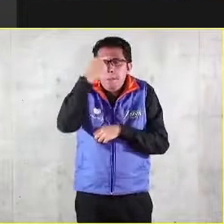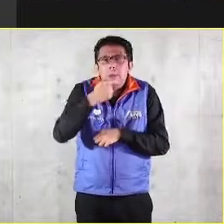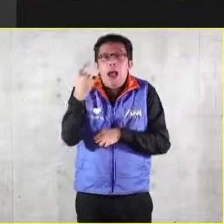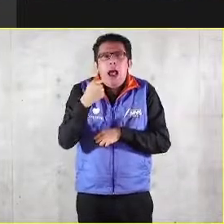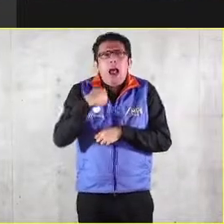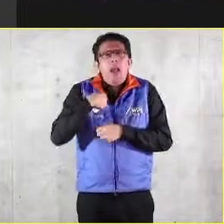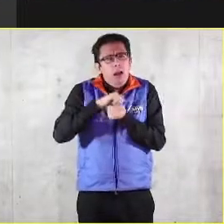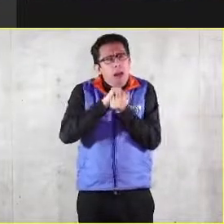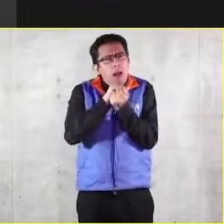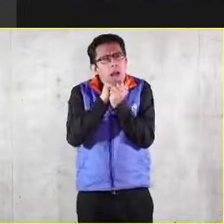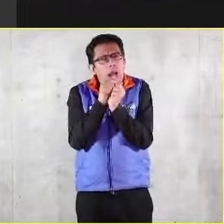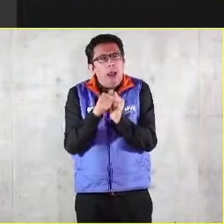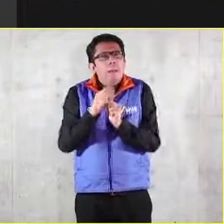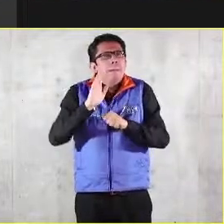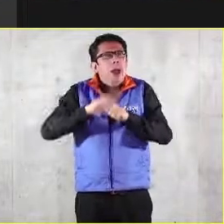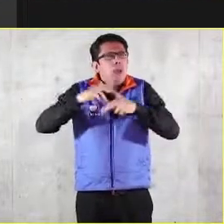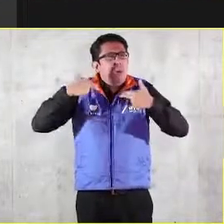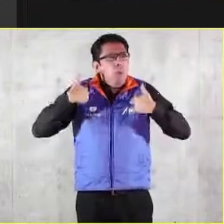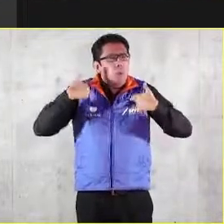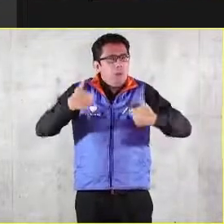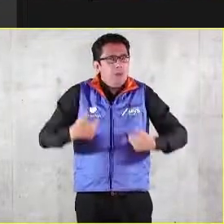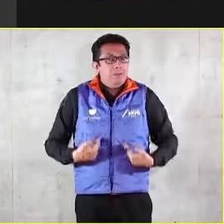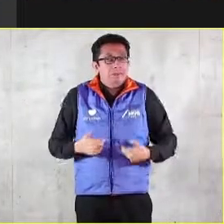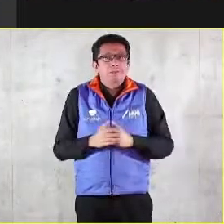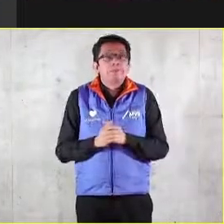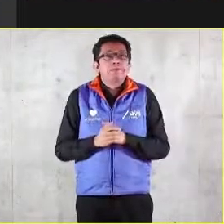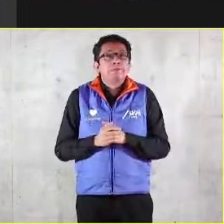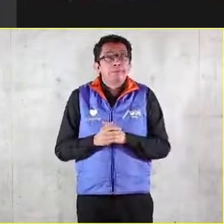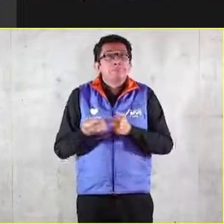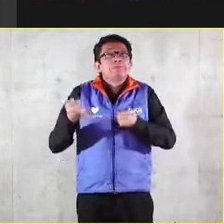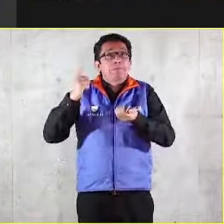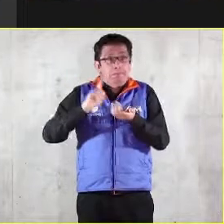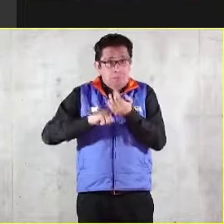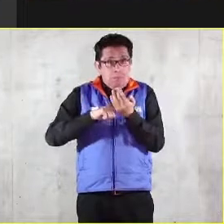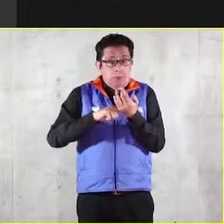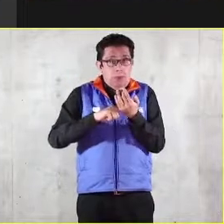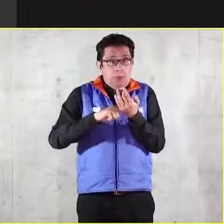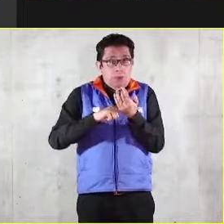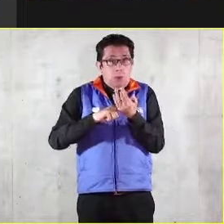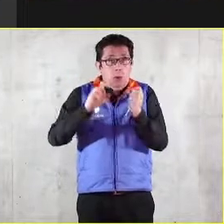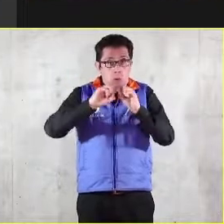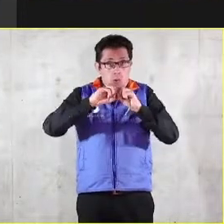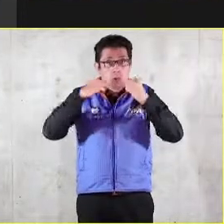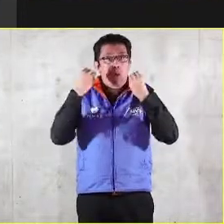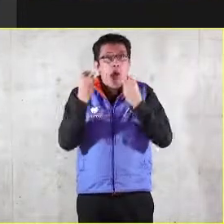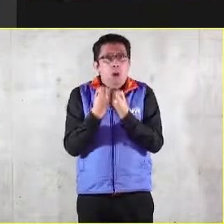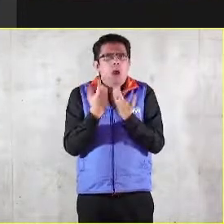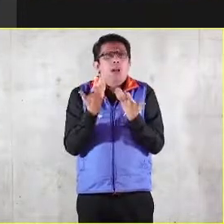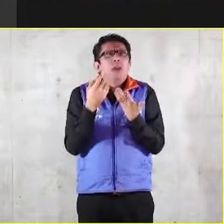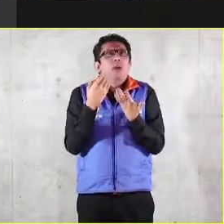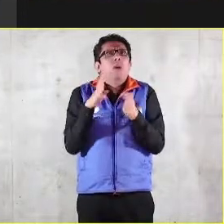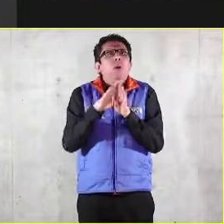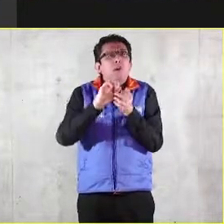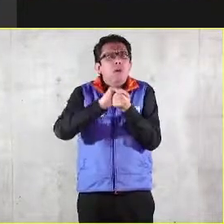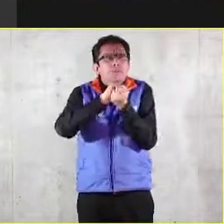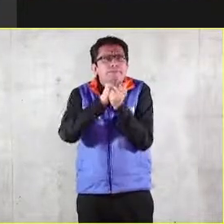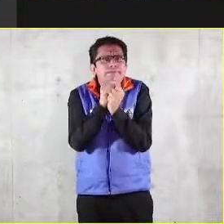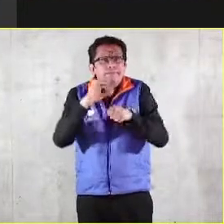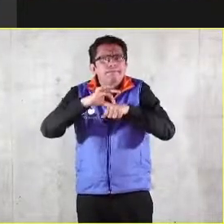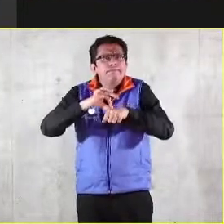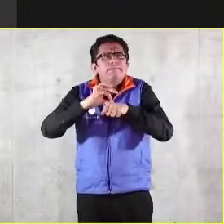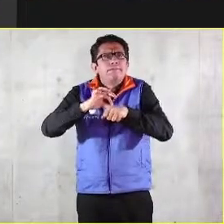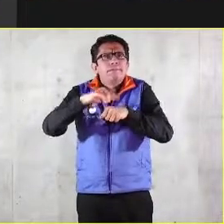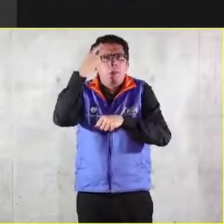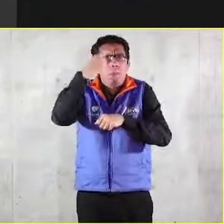tenemos claro en nuestra organización, el tema es, partiendo de estos conceptos, ¿cómo lo volvemos concreto en el